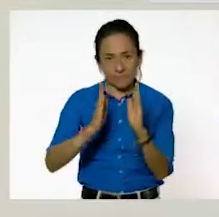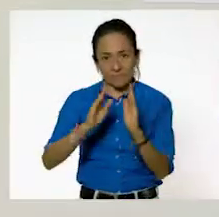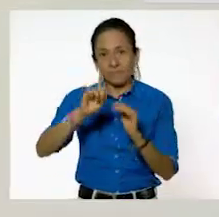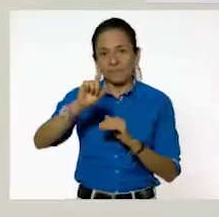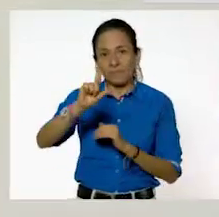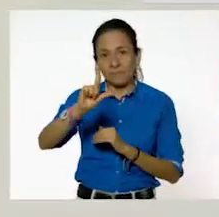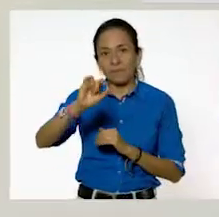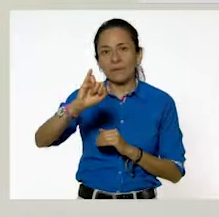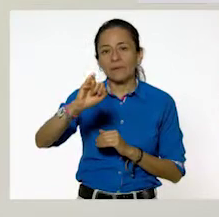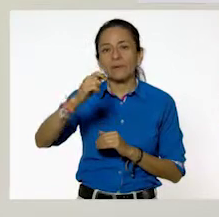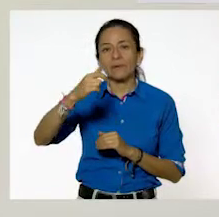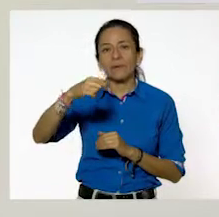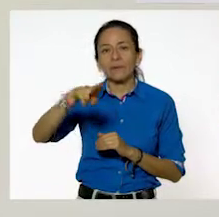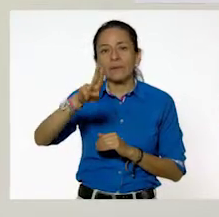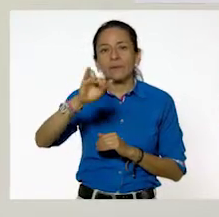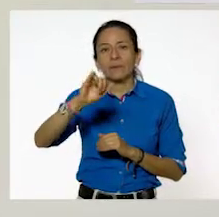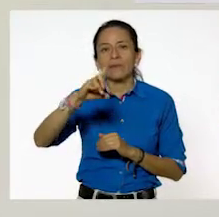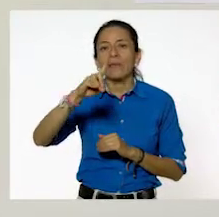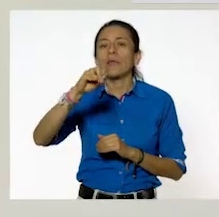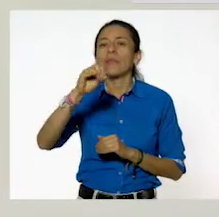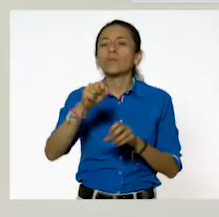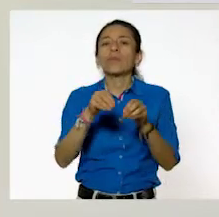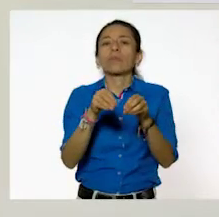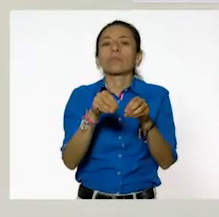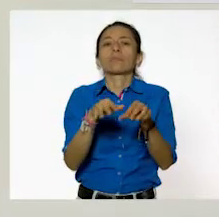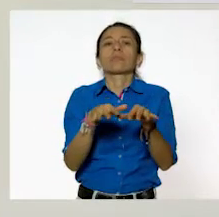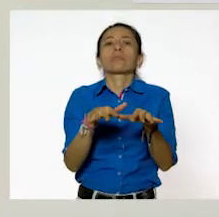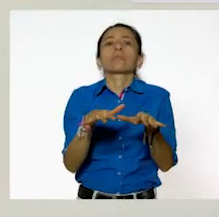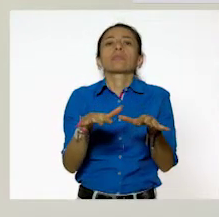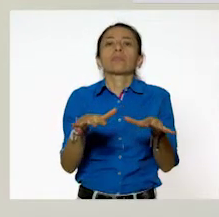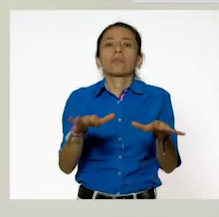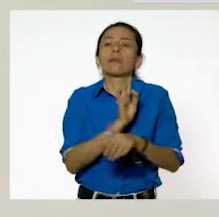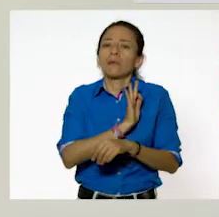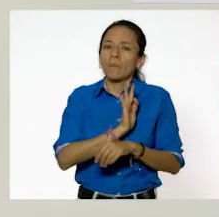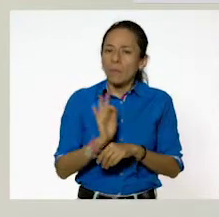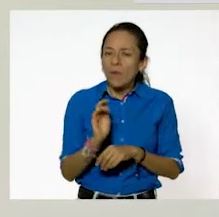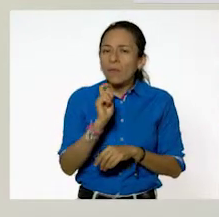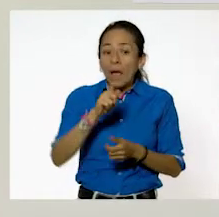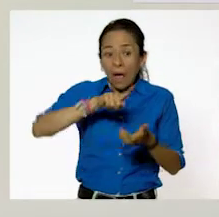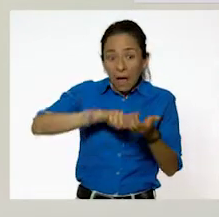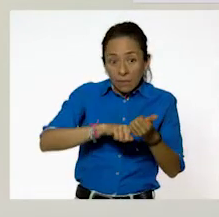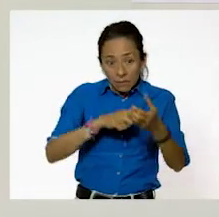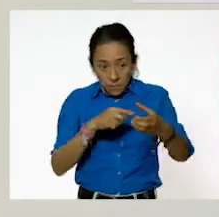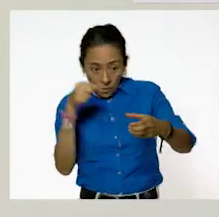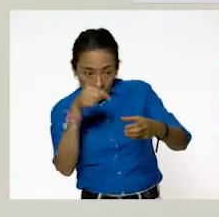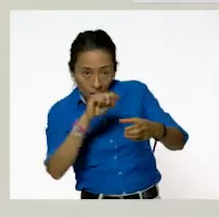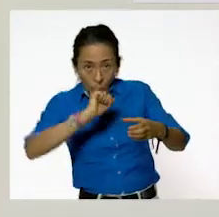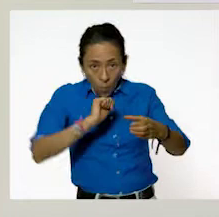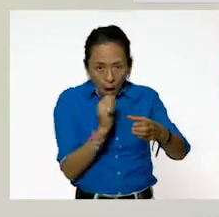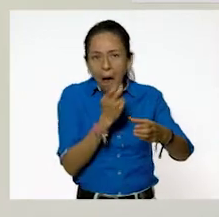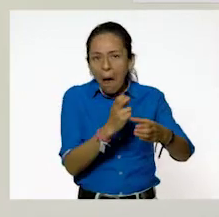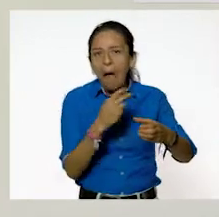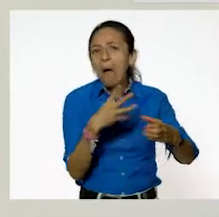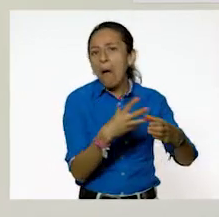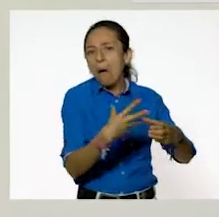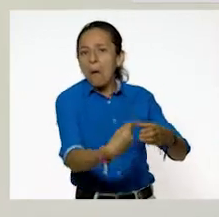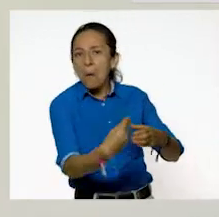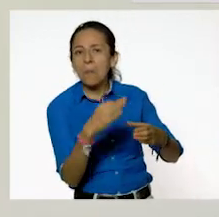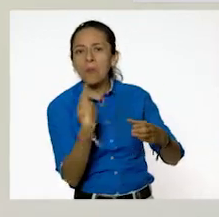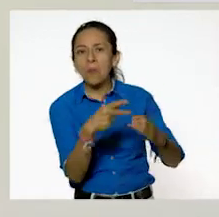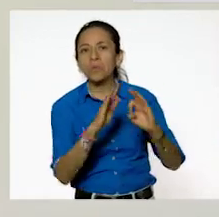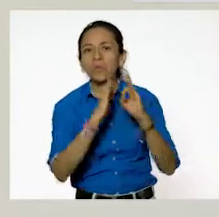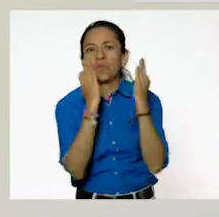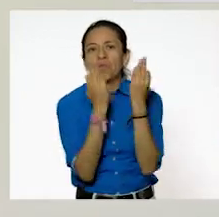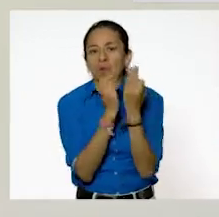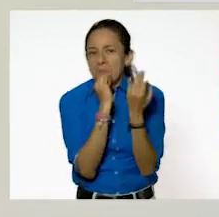como descubrimos, fluyen. Así es. Y pueden adquirir la forma del recipiente que los contiene. Así es. Aquí podemos ver que el líquido tiene